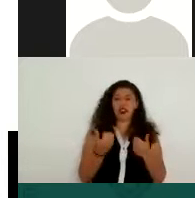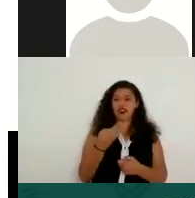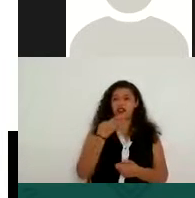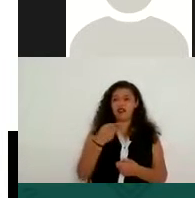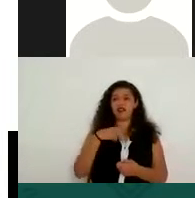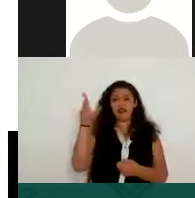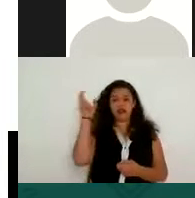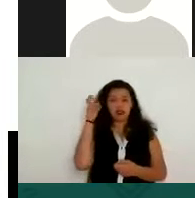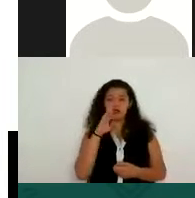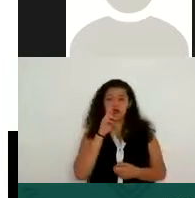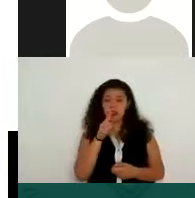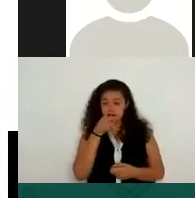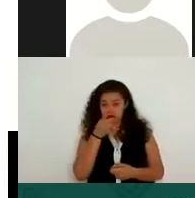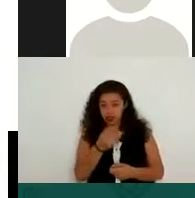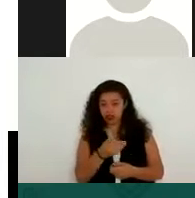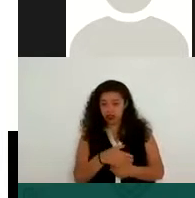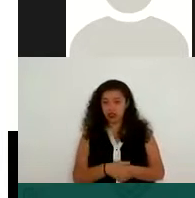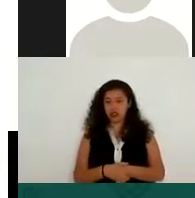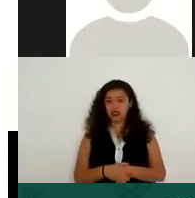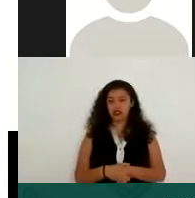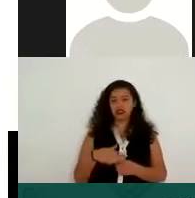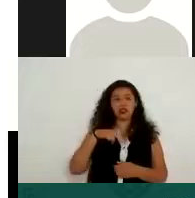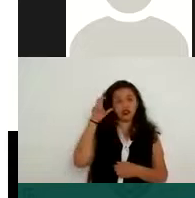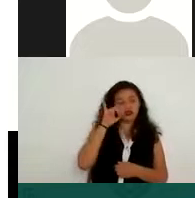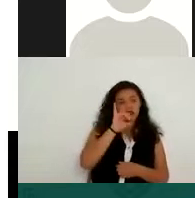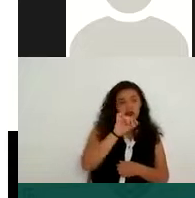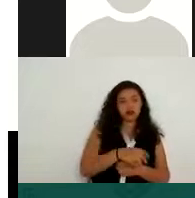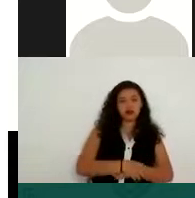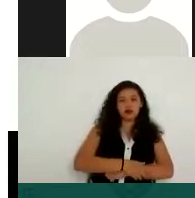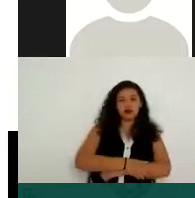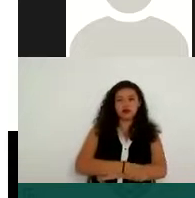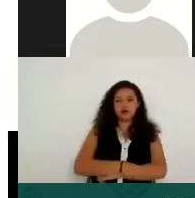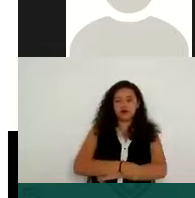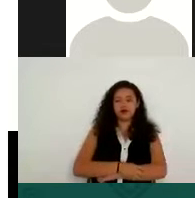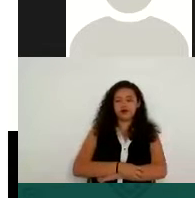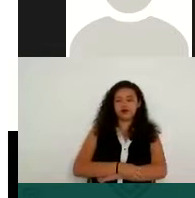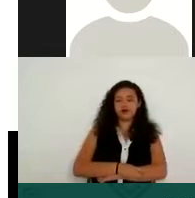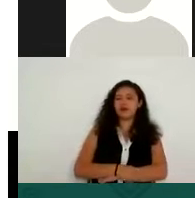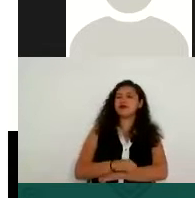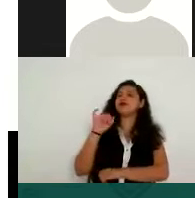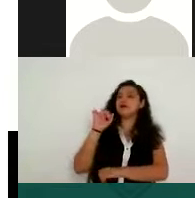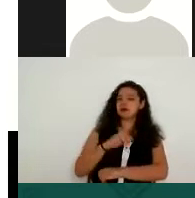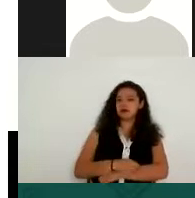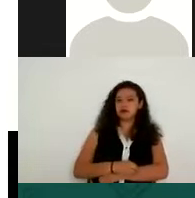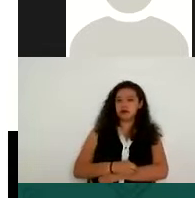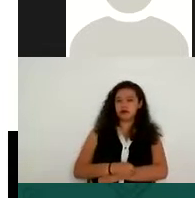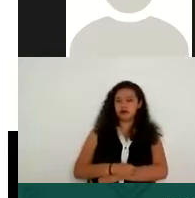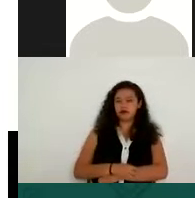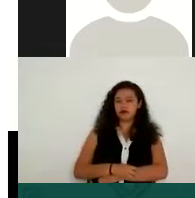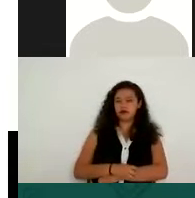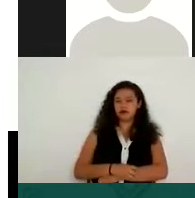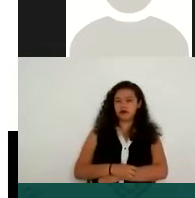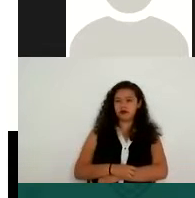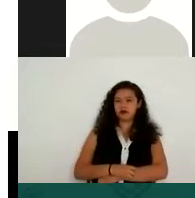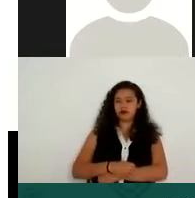mejor? yo sí sí muchas gracias gracias muy amables